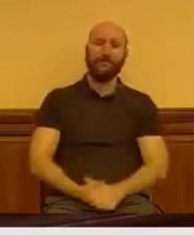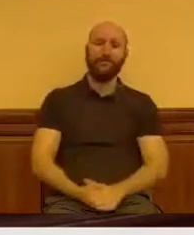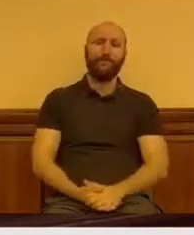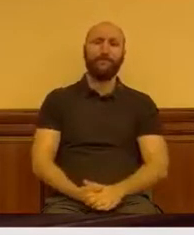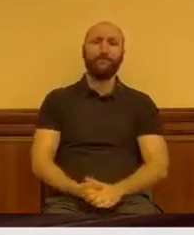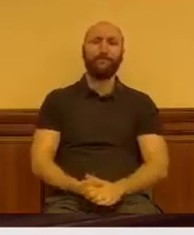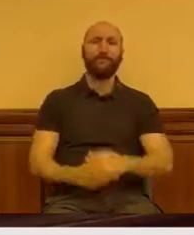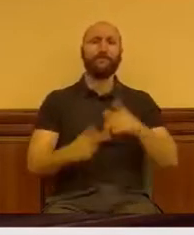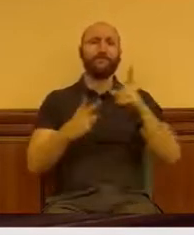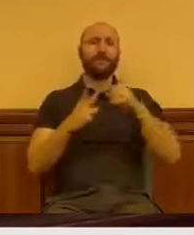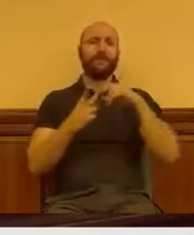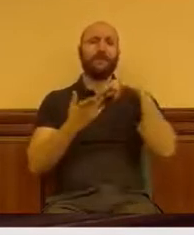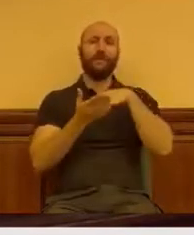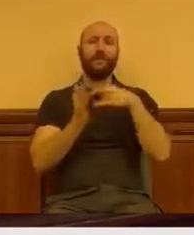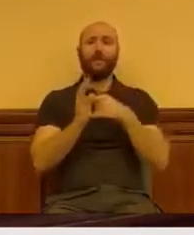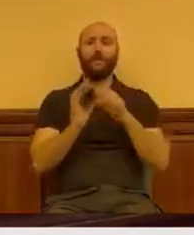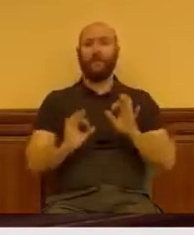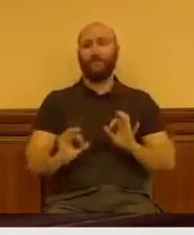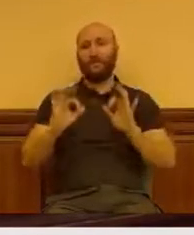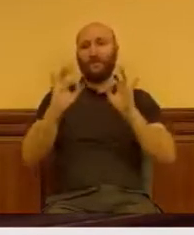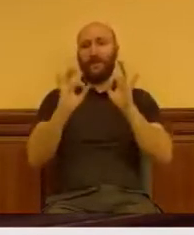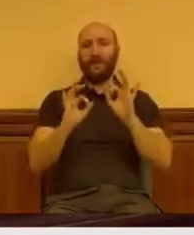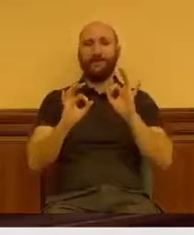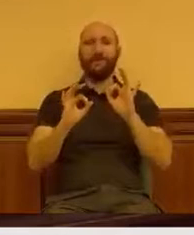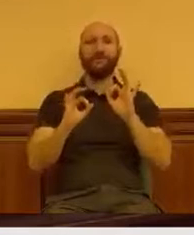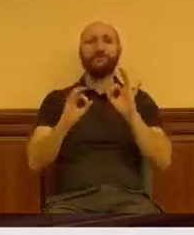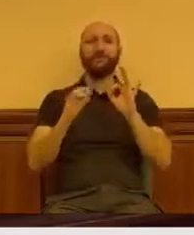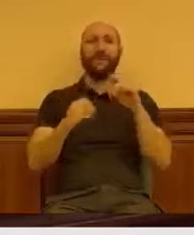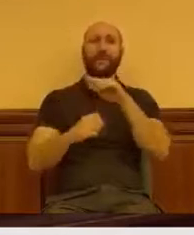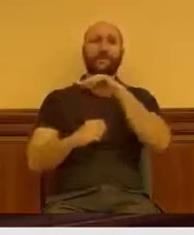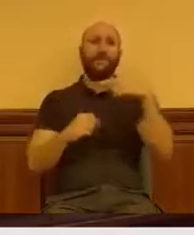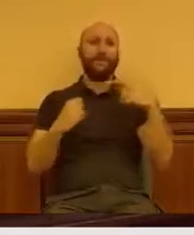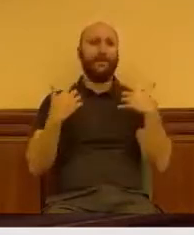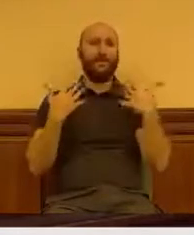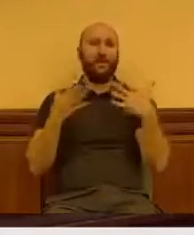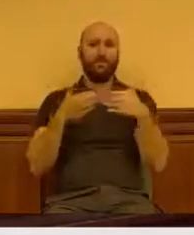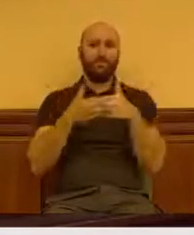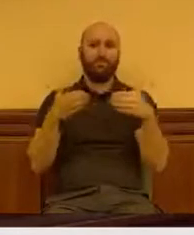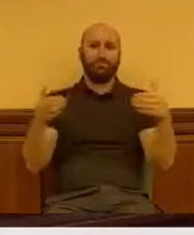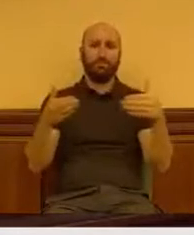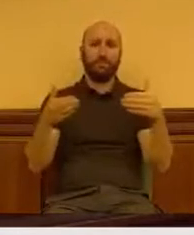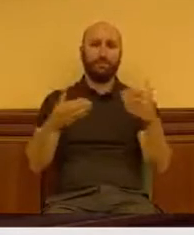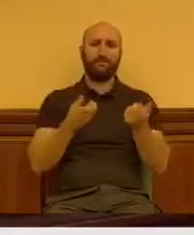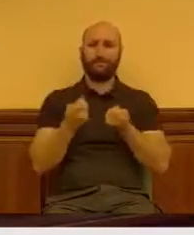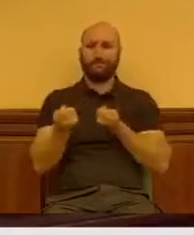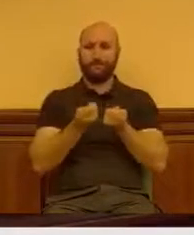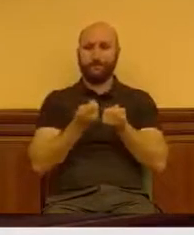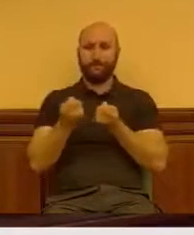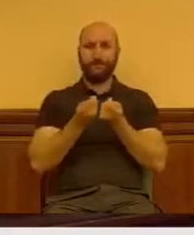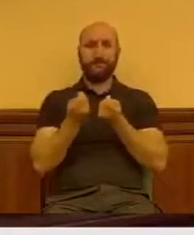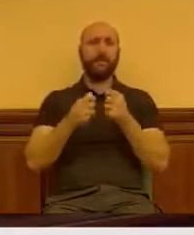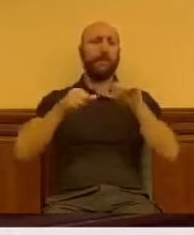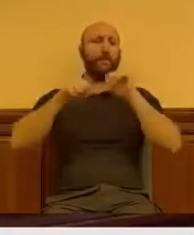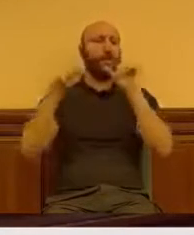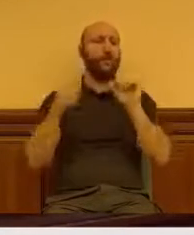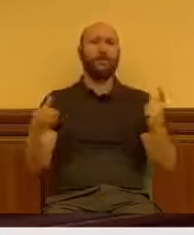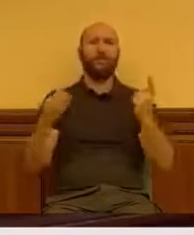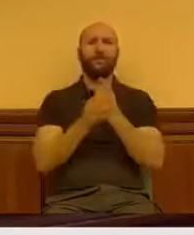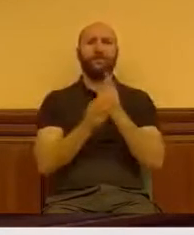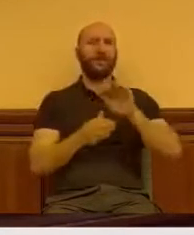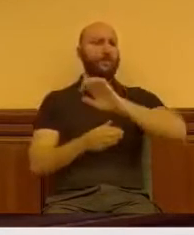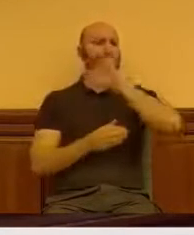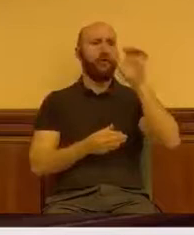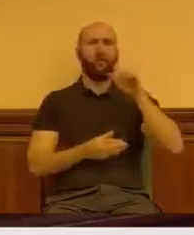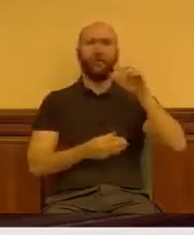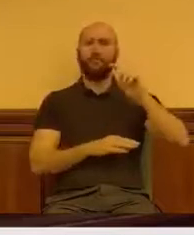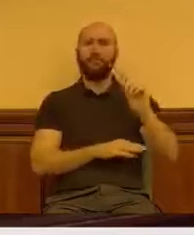proyecto Habitat Housing First, con diez pisos monitorizados, con el modelo de inclusión que triunfa en toda Europa, lo que nos